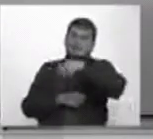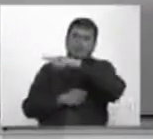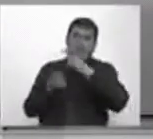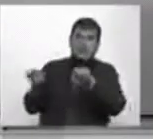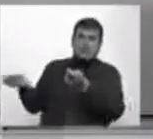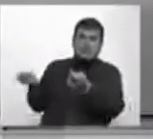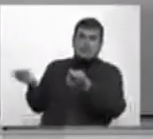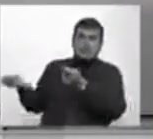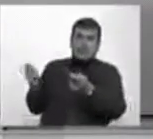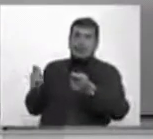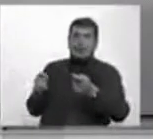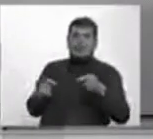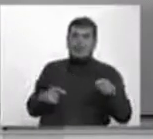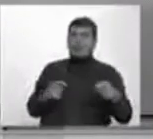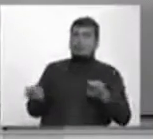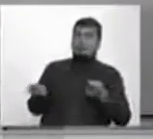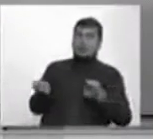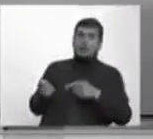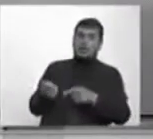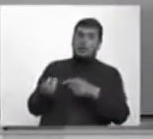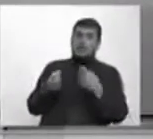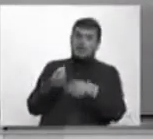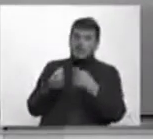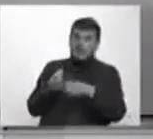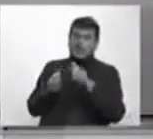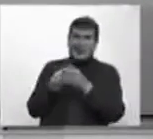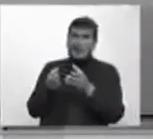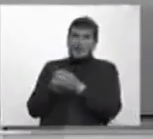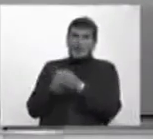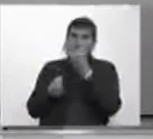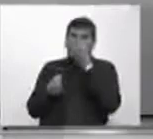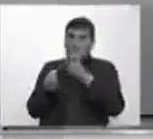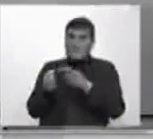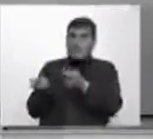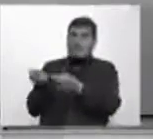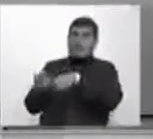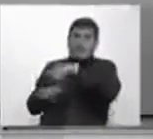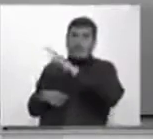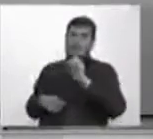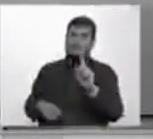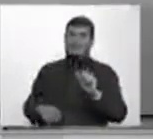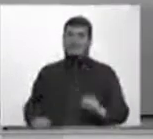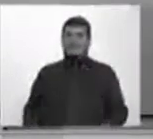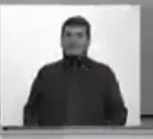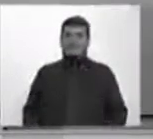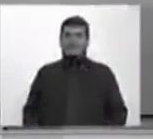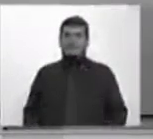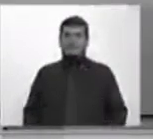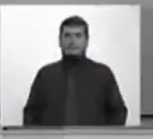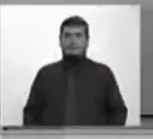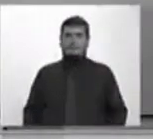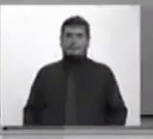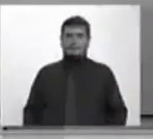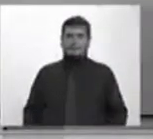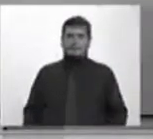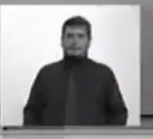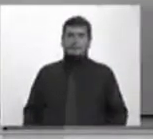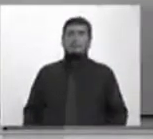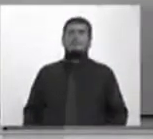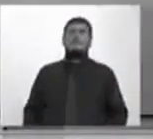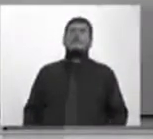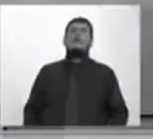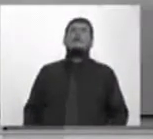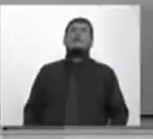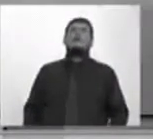controle la sociedad en los territorios en disputa. Y resulta que no, que